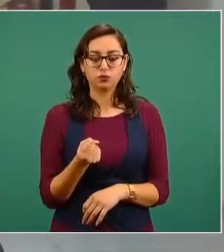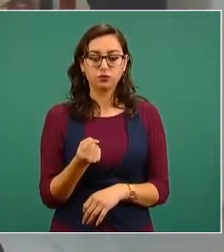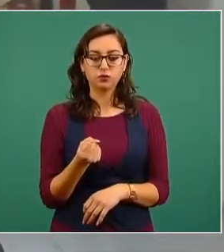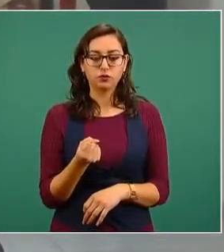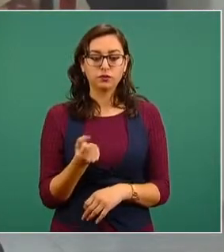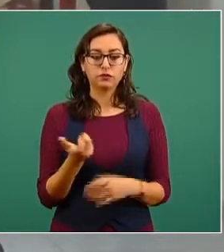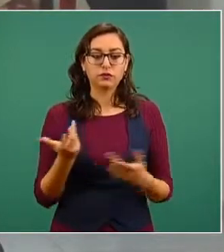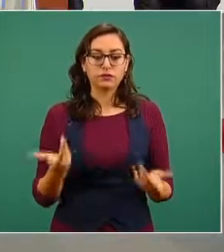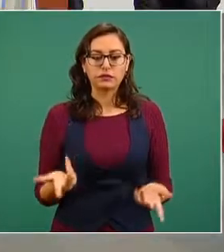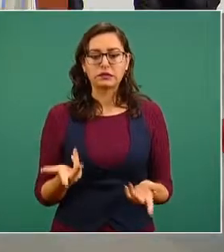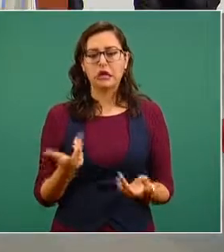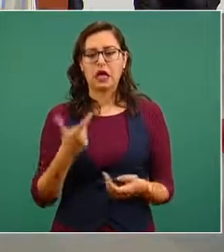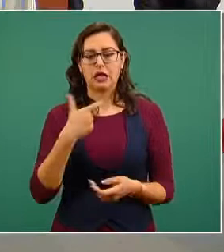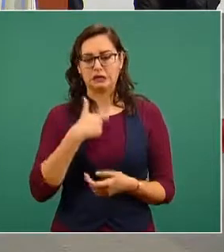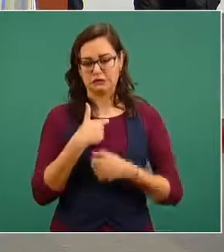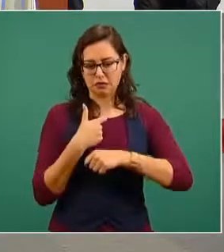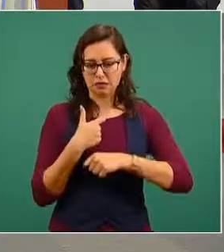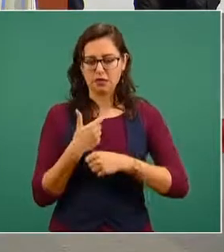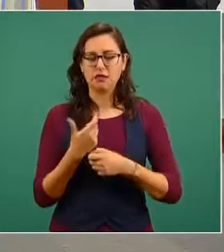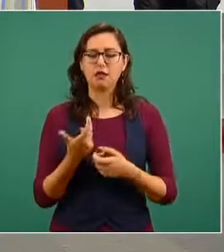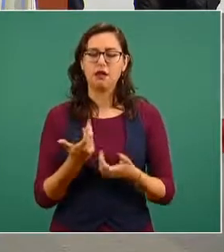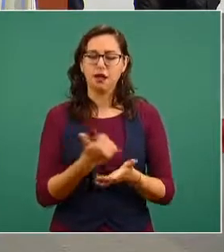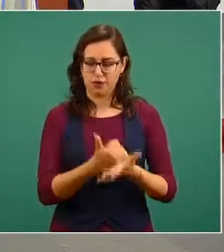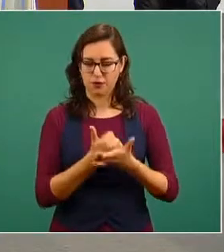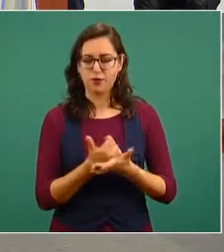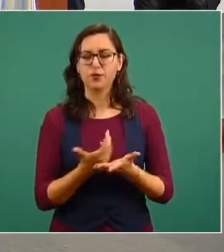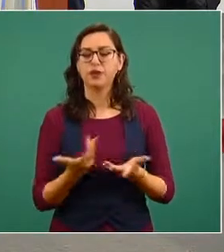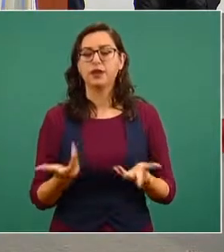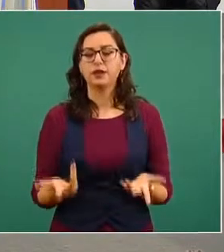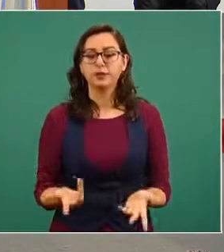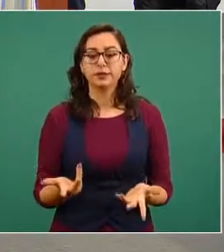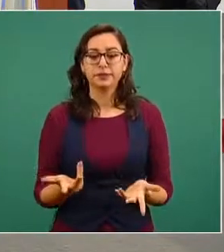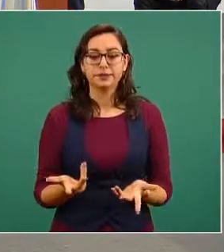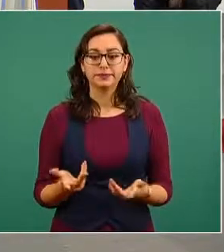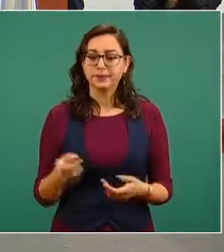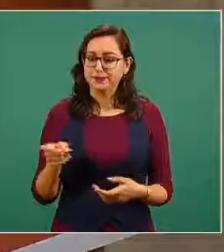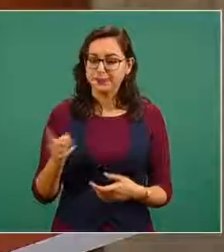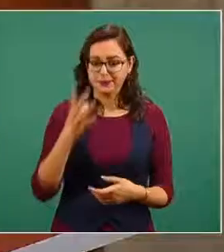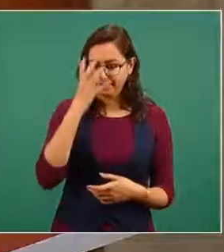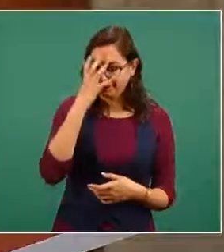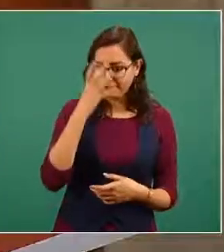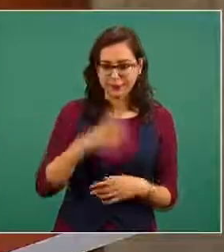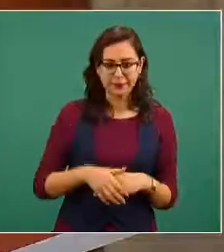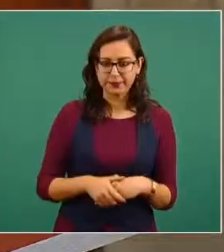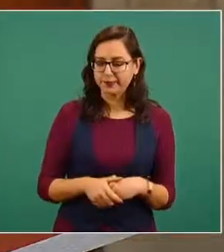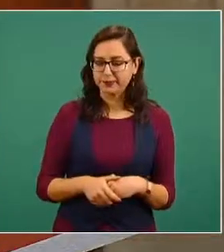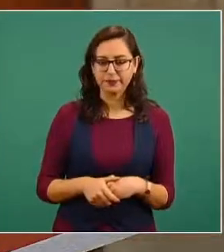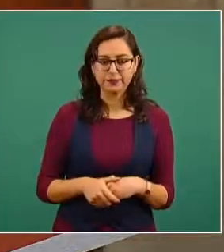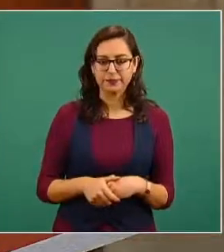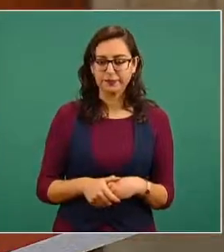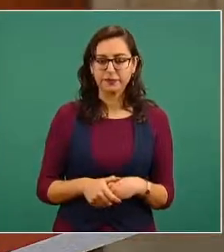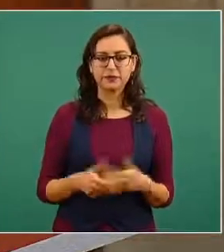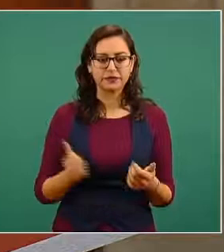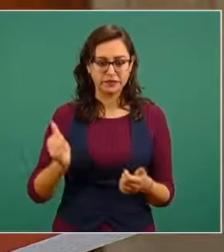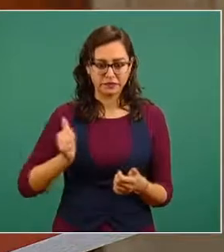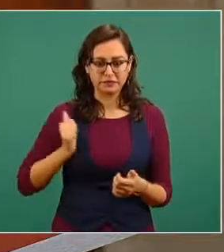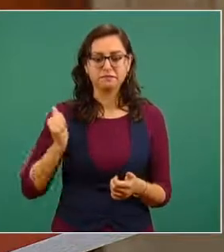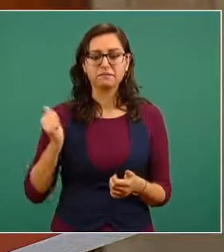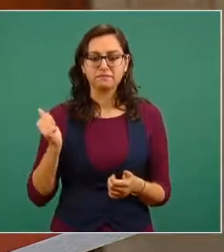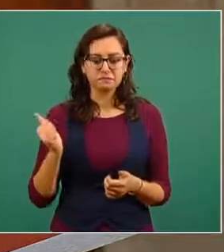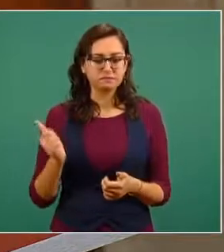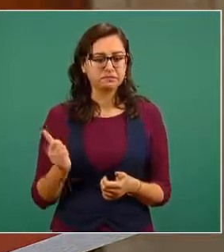influencias o el que no tiene vergüenza se aprovecha